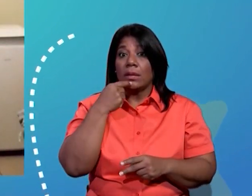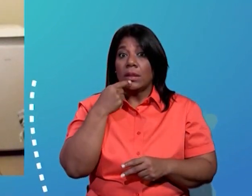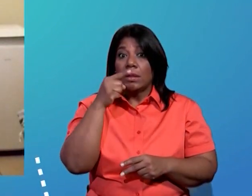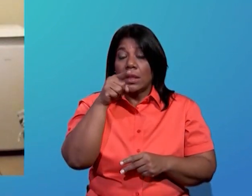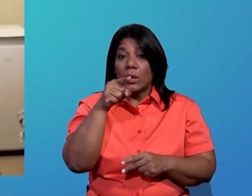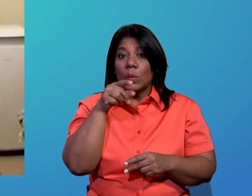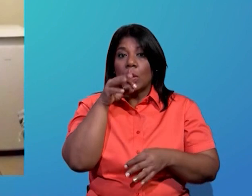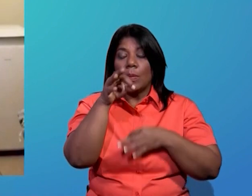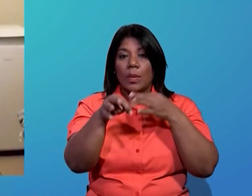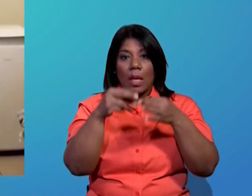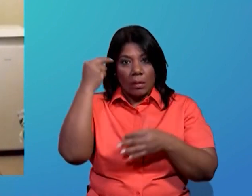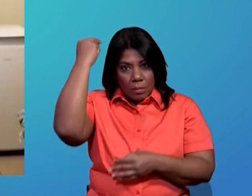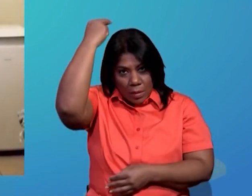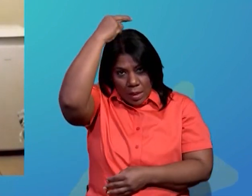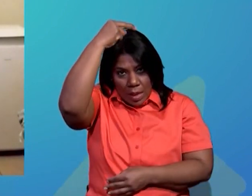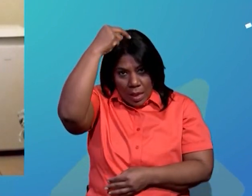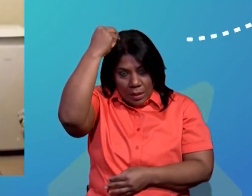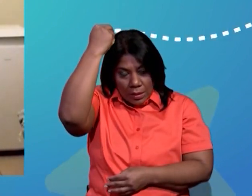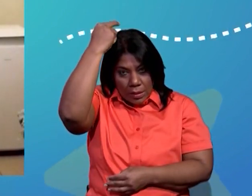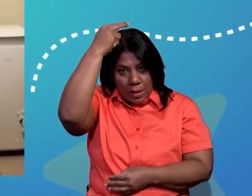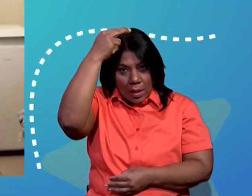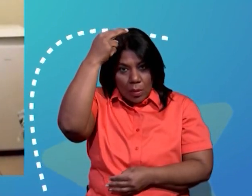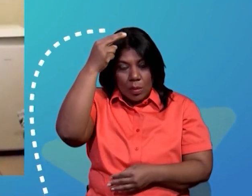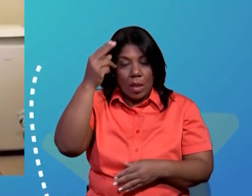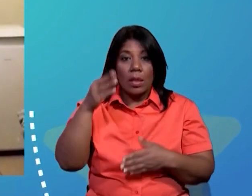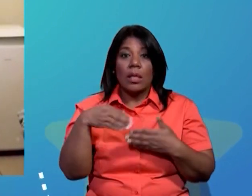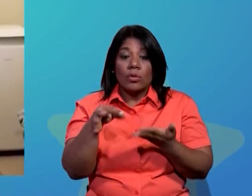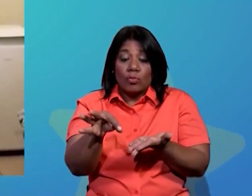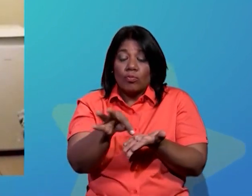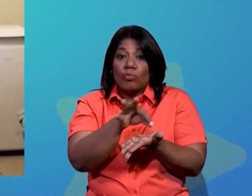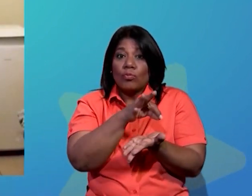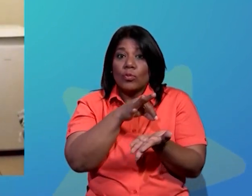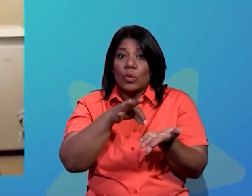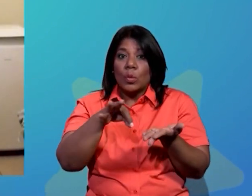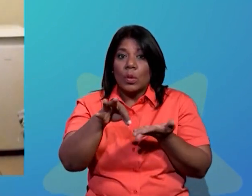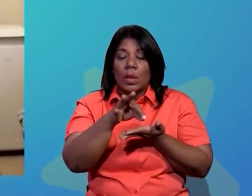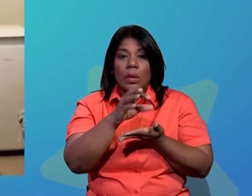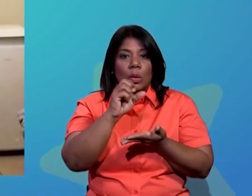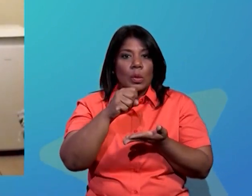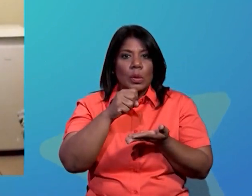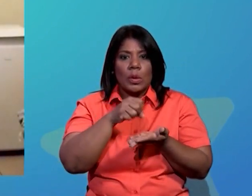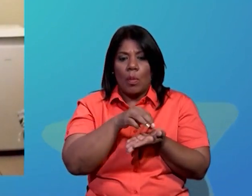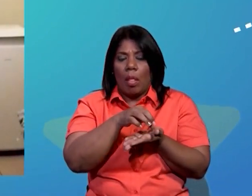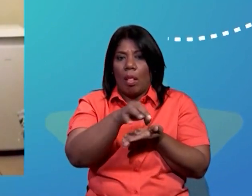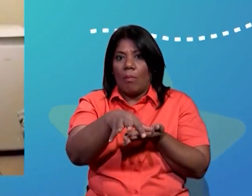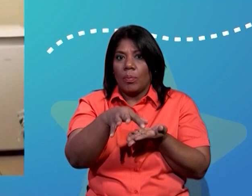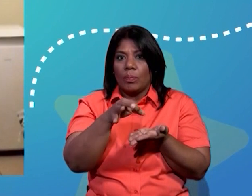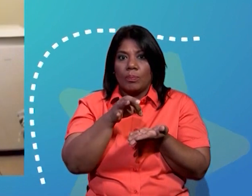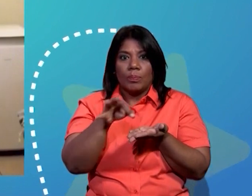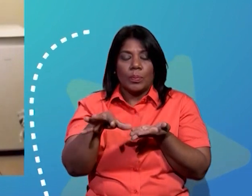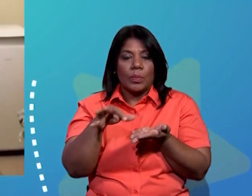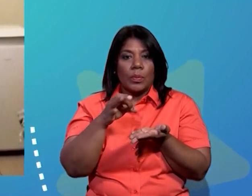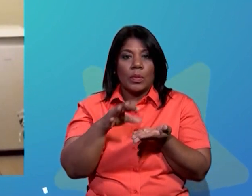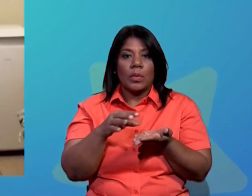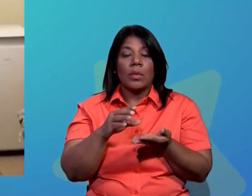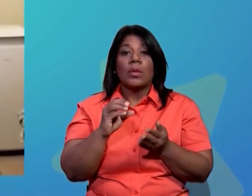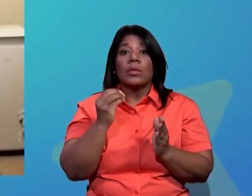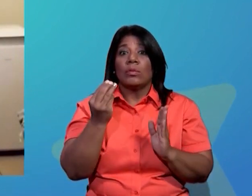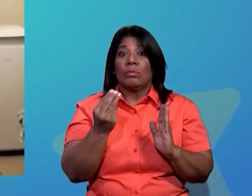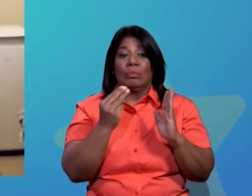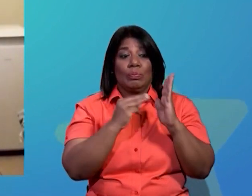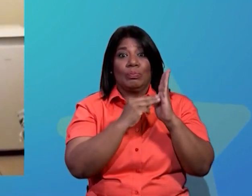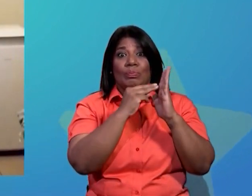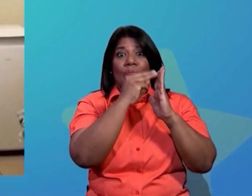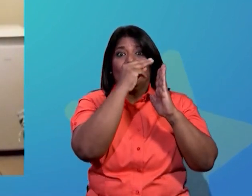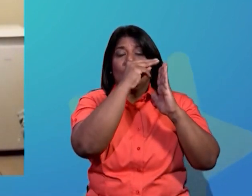son las neuronas las neuronas son células que no se pueden reproducir y son más de 100 millones